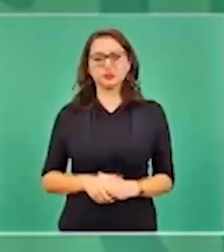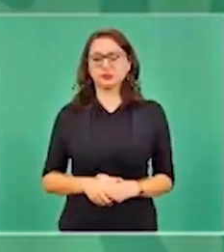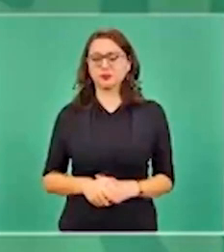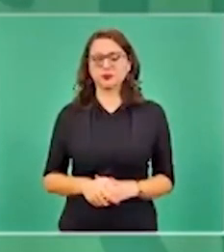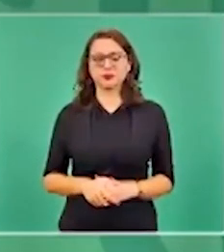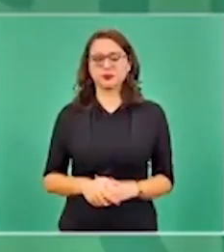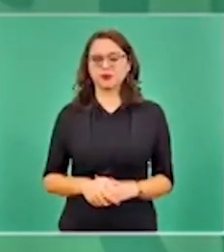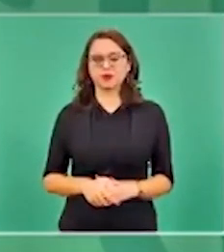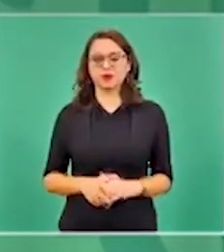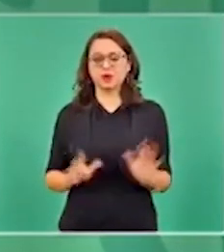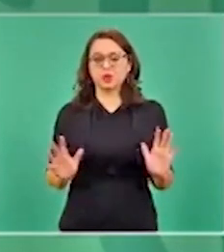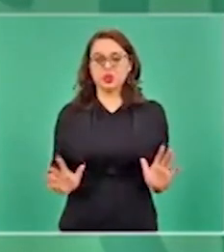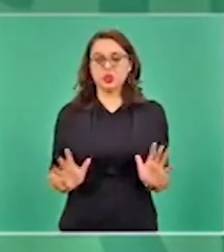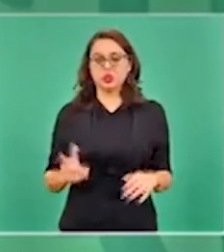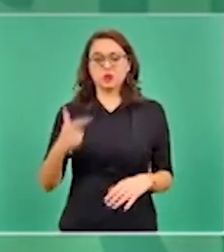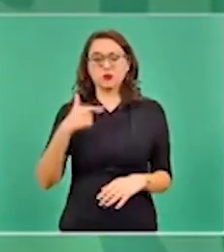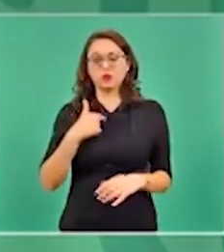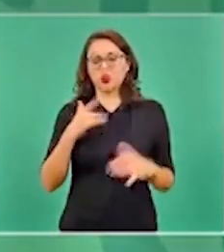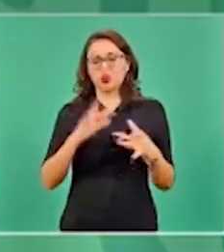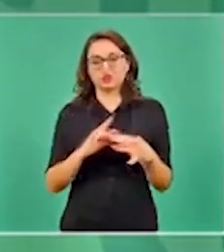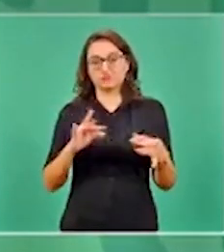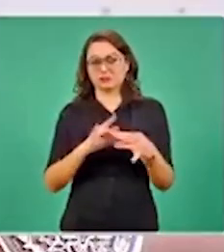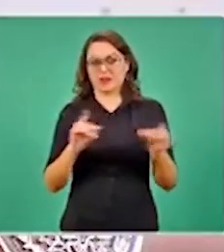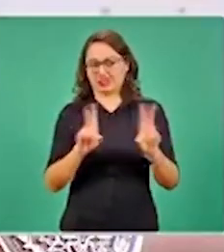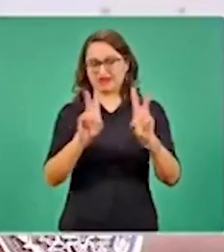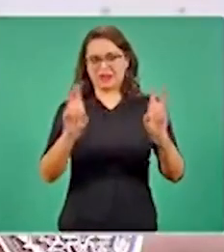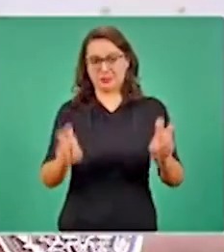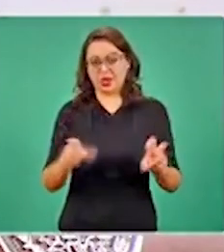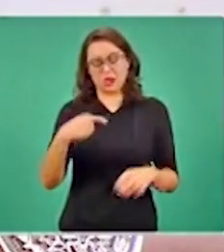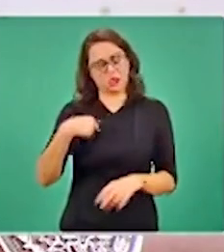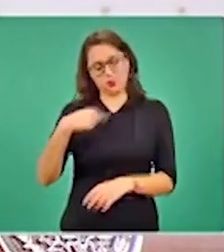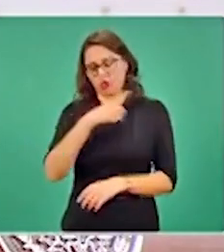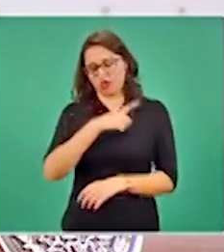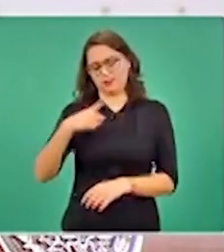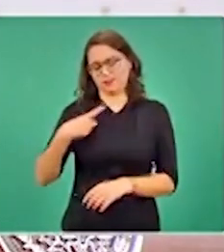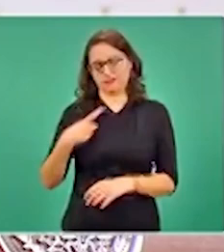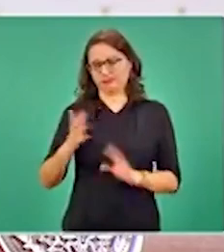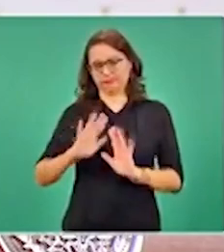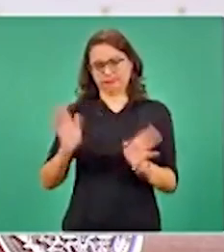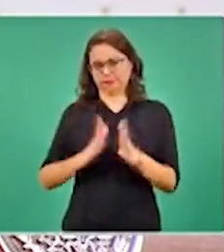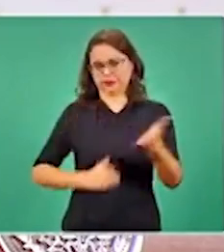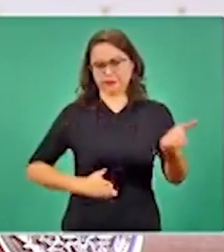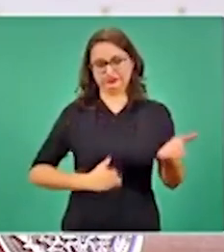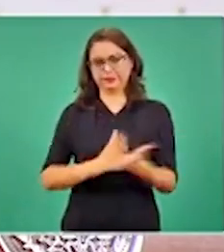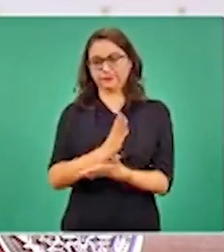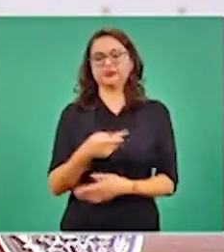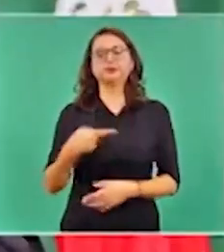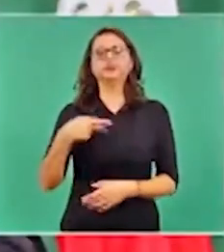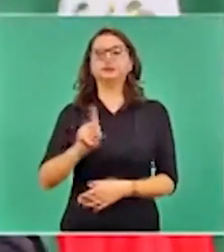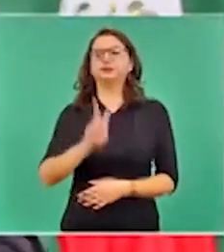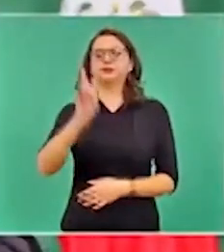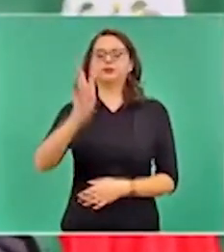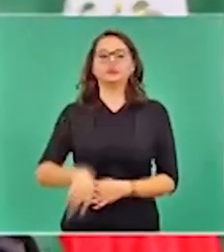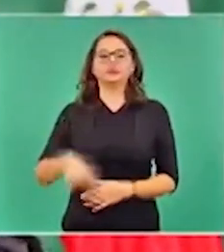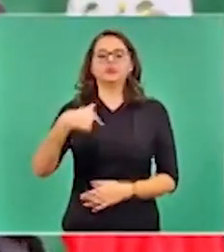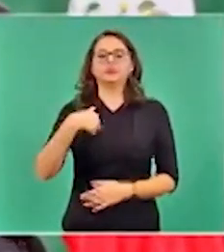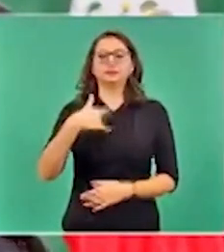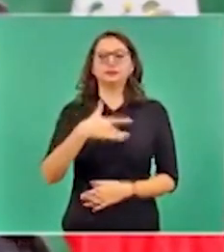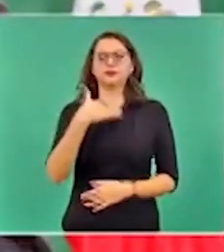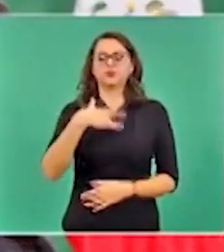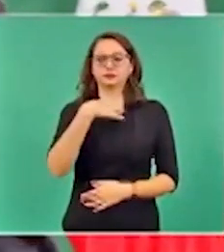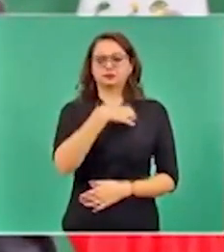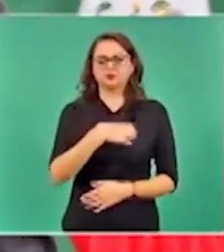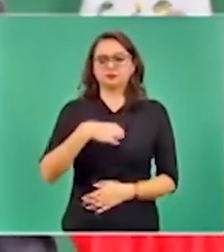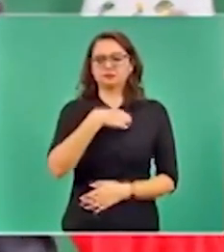Yo no debería estar tratando este asunto, pero afortunadamente yo estoy muy contento porque hay relevo